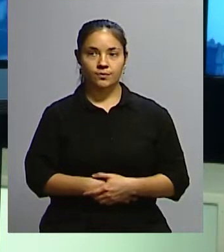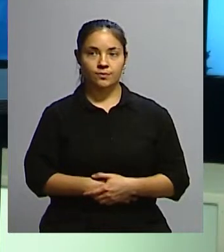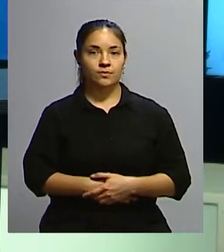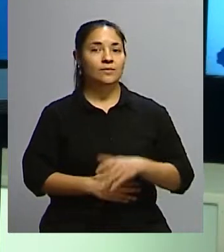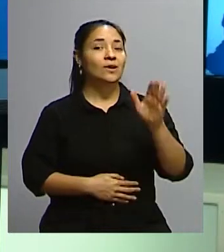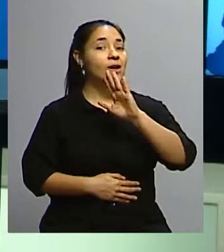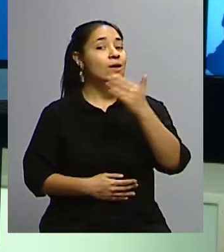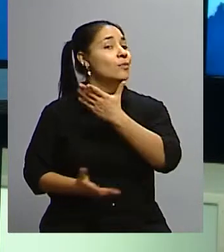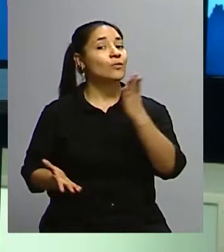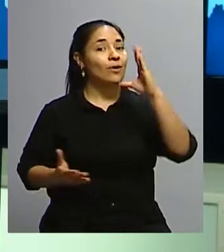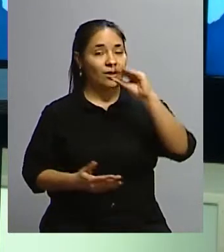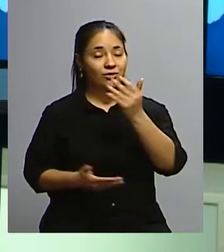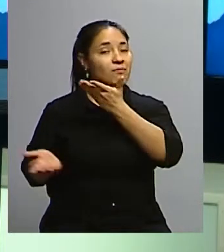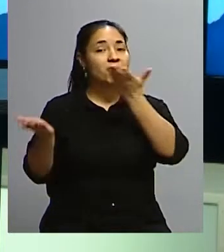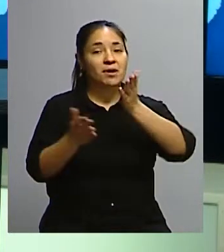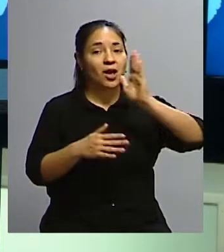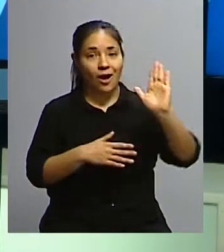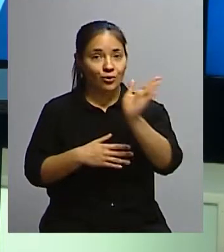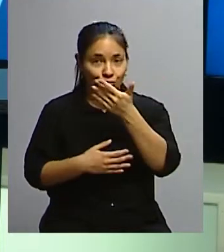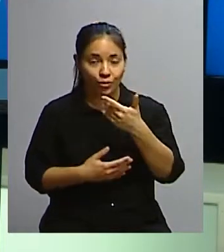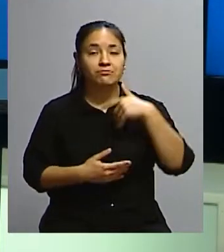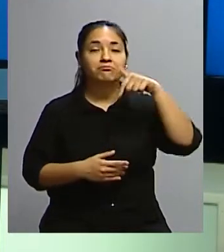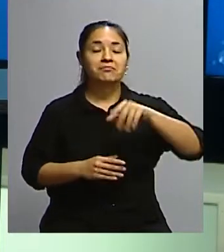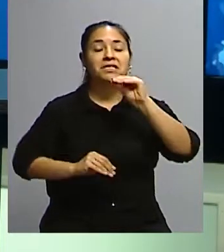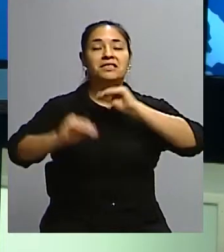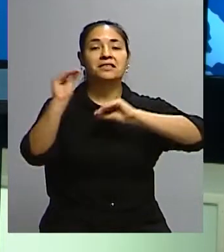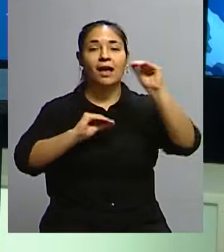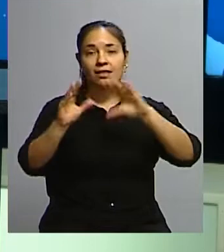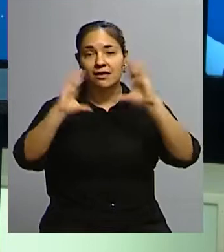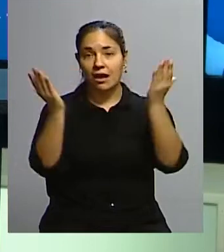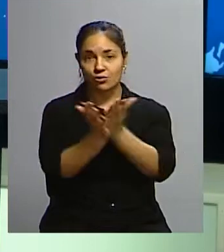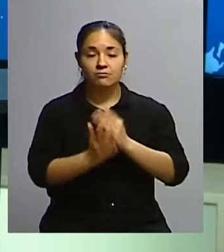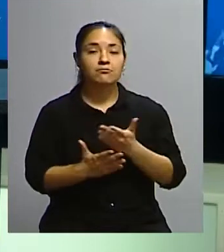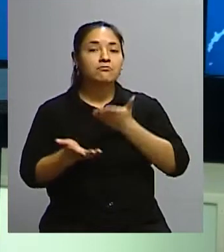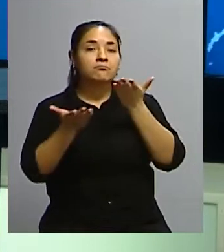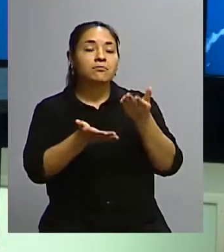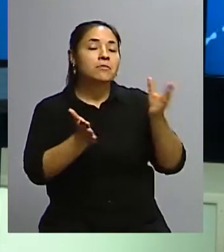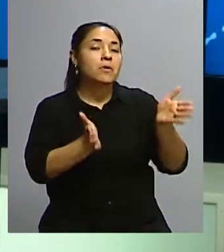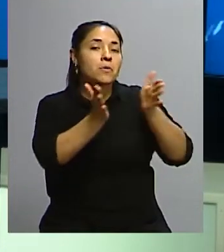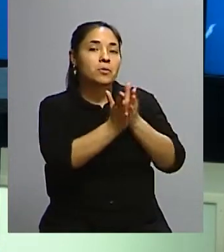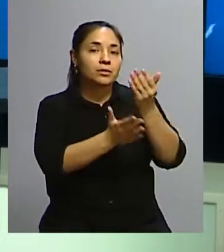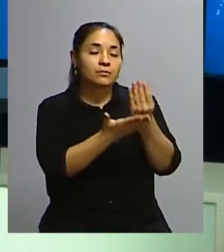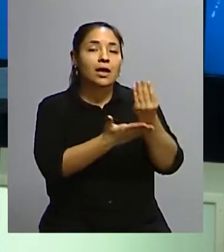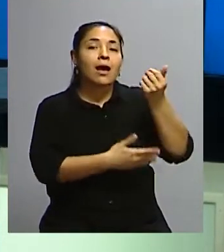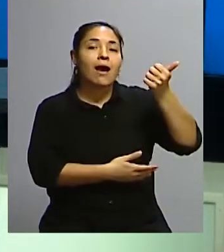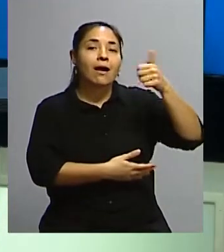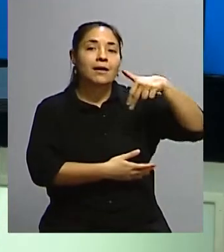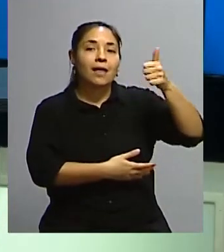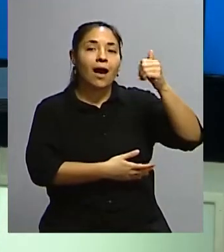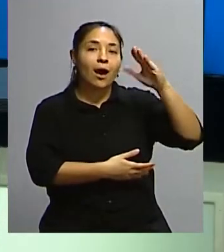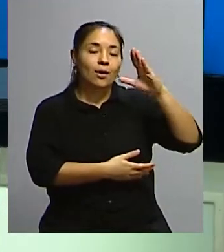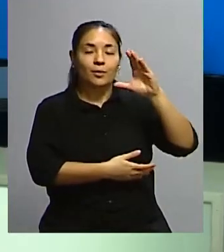¿Qué tal? Muy buenas noches, bienvenidas, bienvenidos a esta nueva edición de Chat Internacional, aquí estamos con Anabella Villach, abogada,